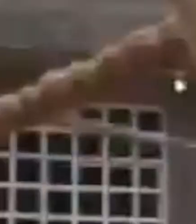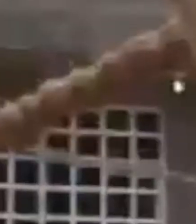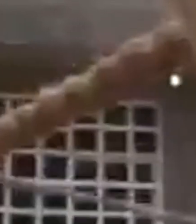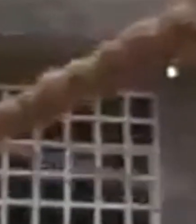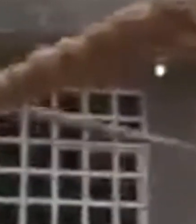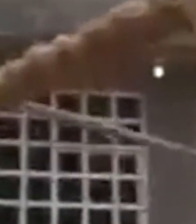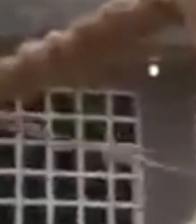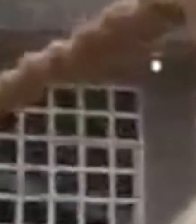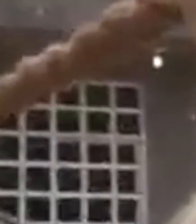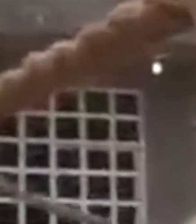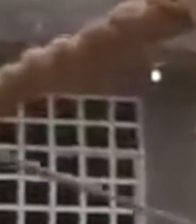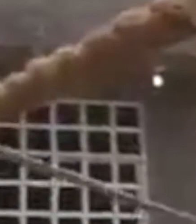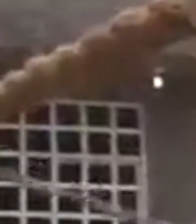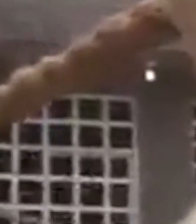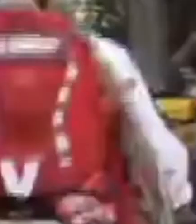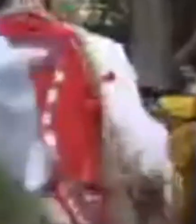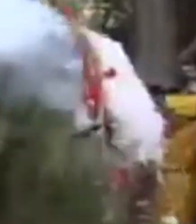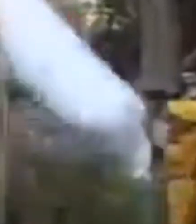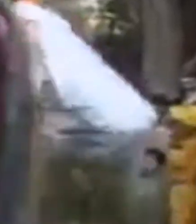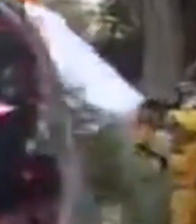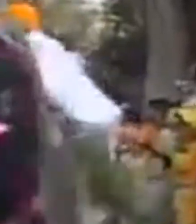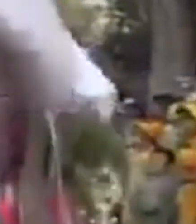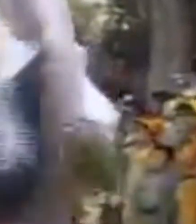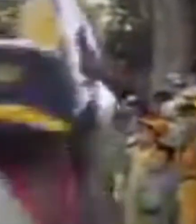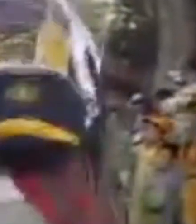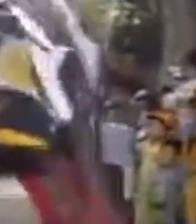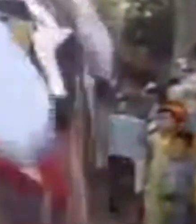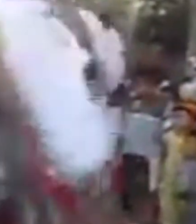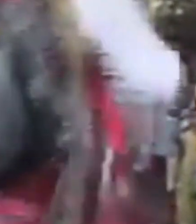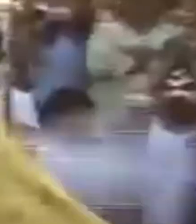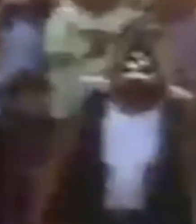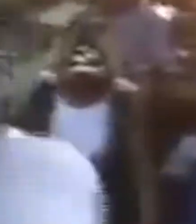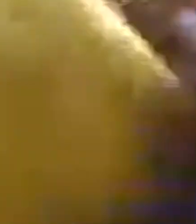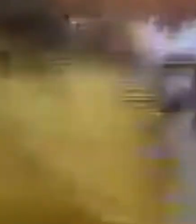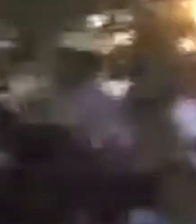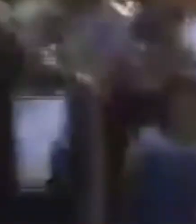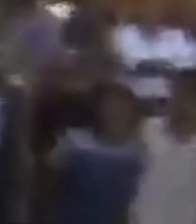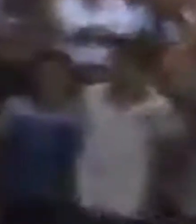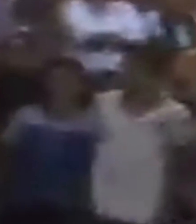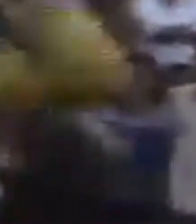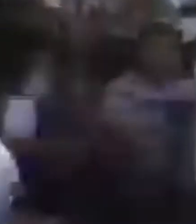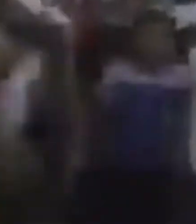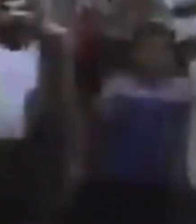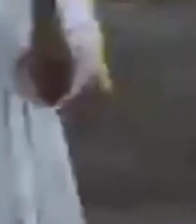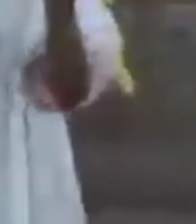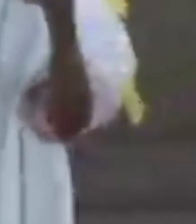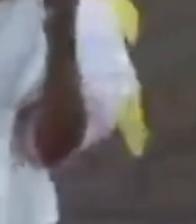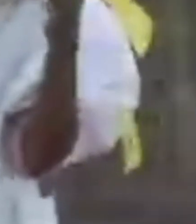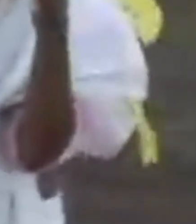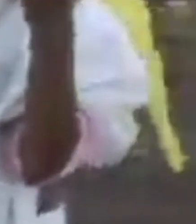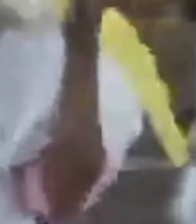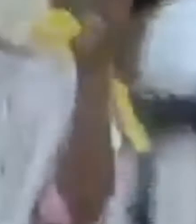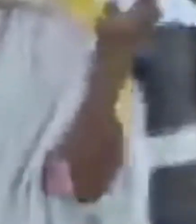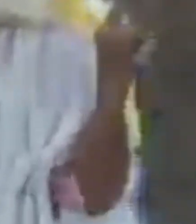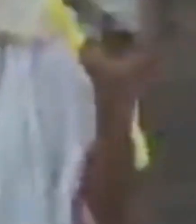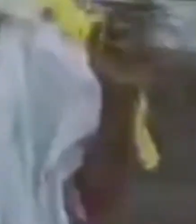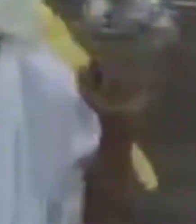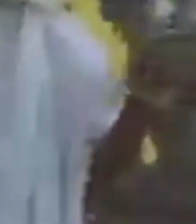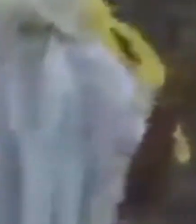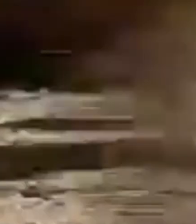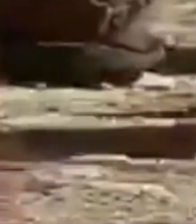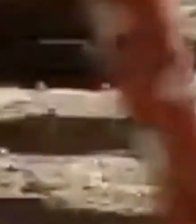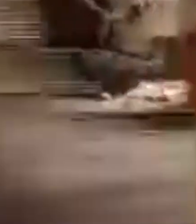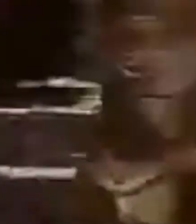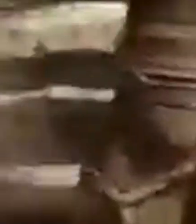170 millones de pesos y beneficiando a 34.684 personas. Entre